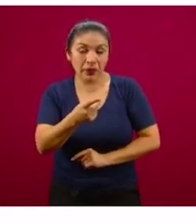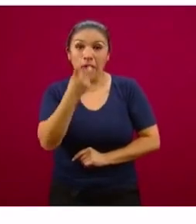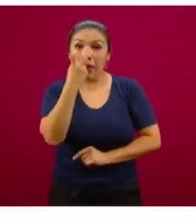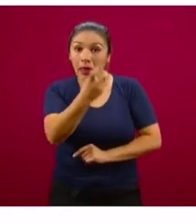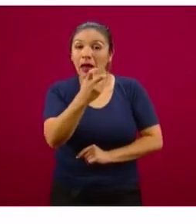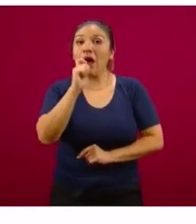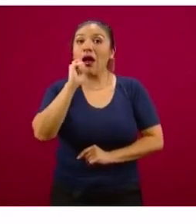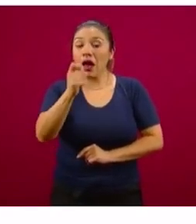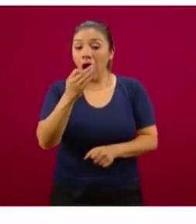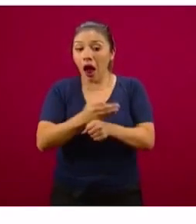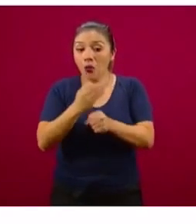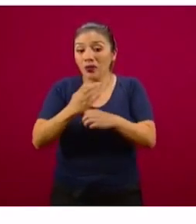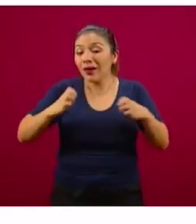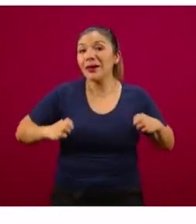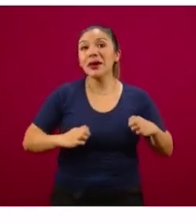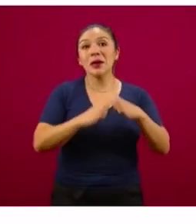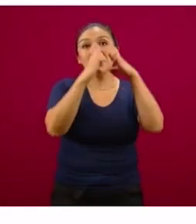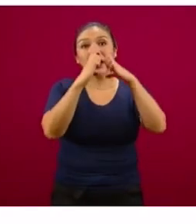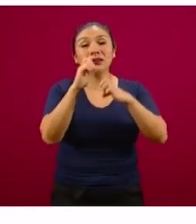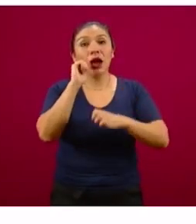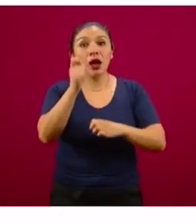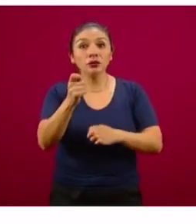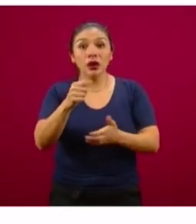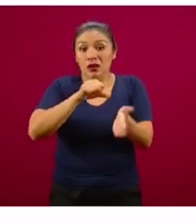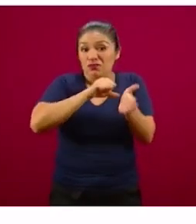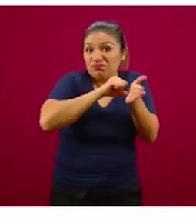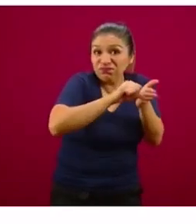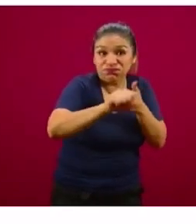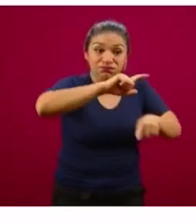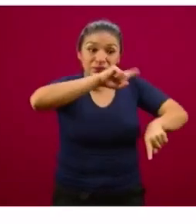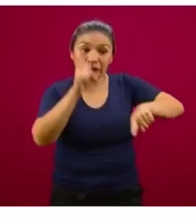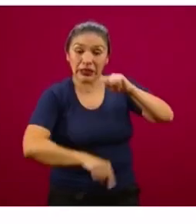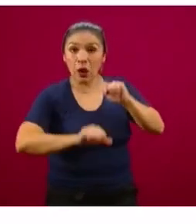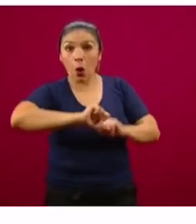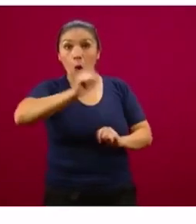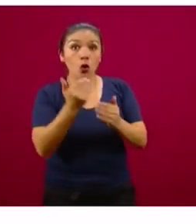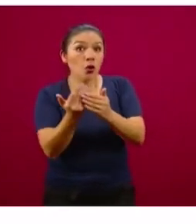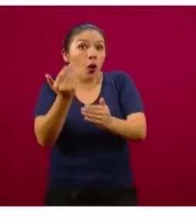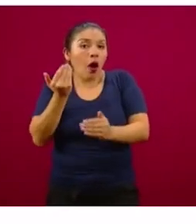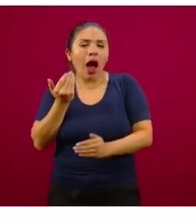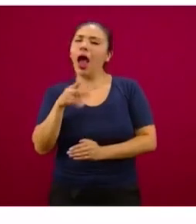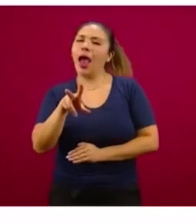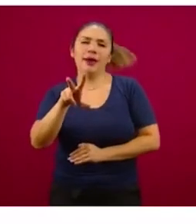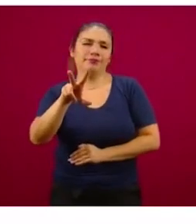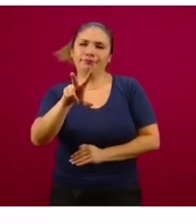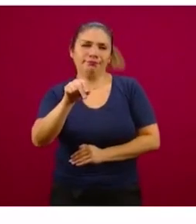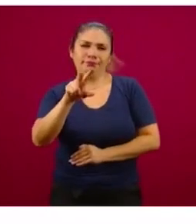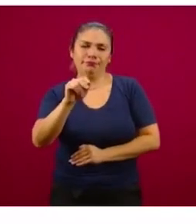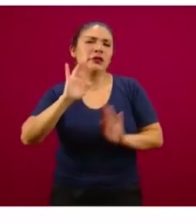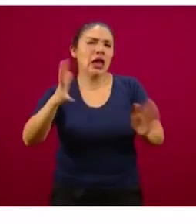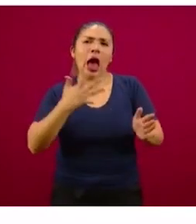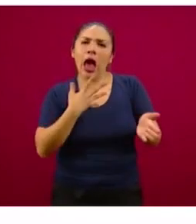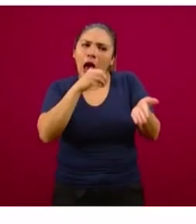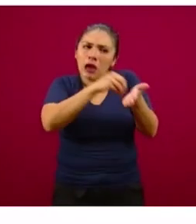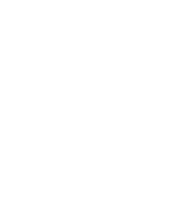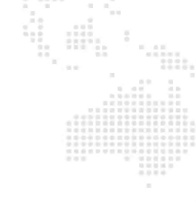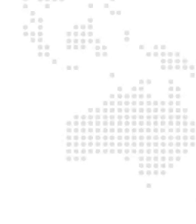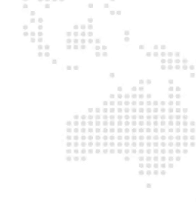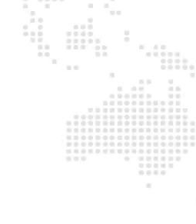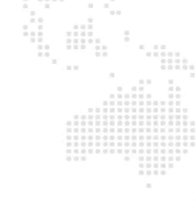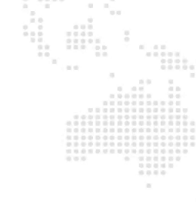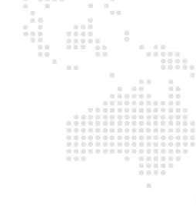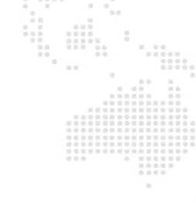acciones extraordinarias no cancelan o suspenden los programas prioritarios que ya están en marcha.